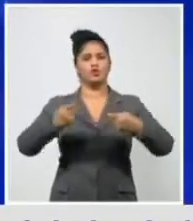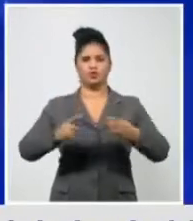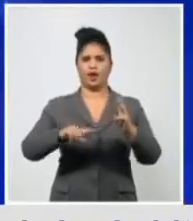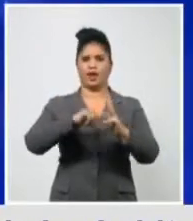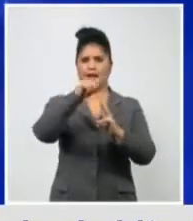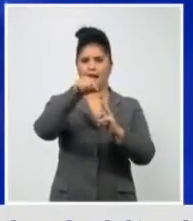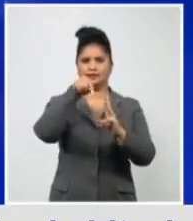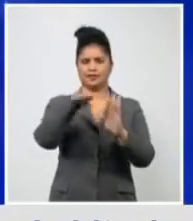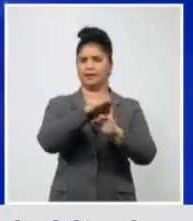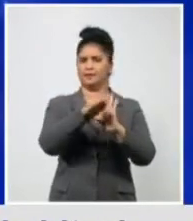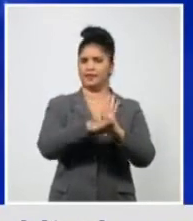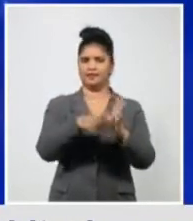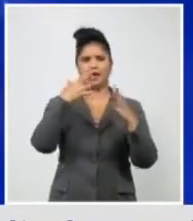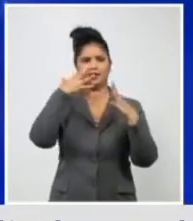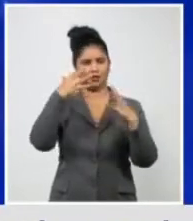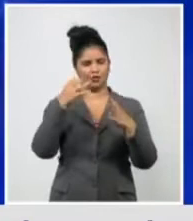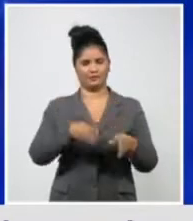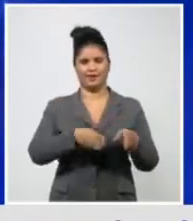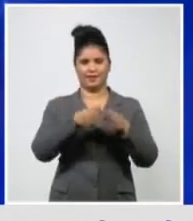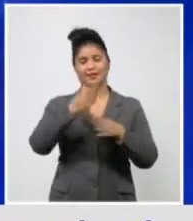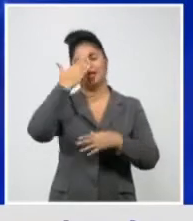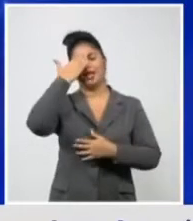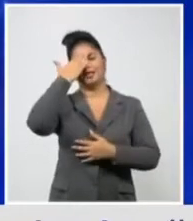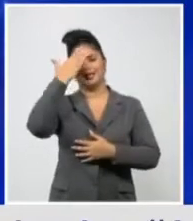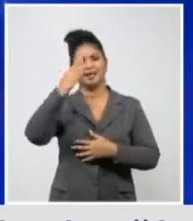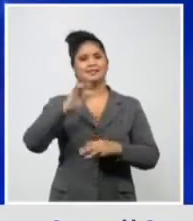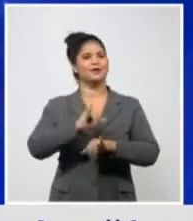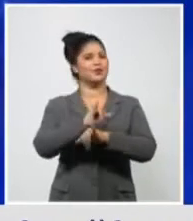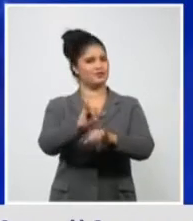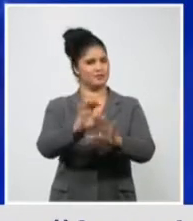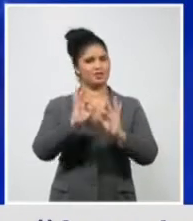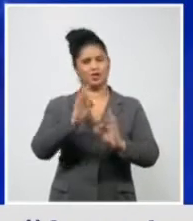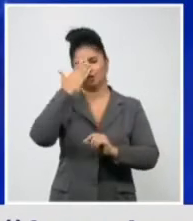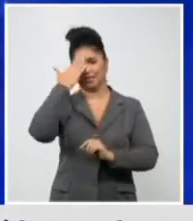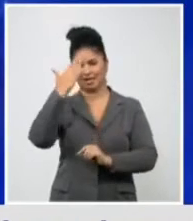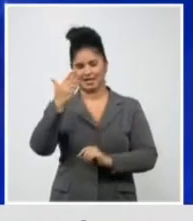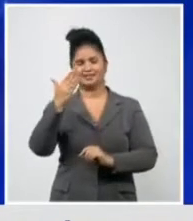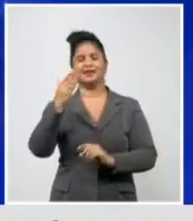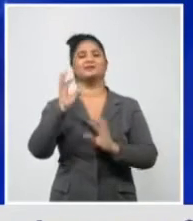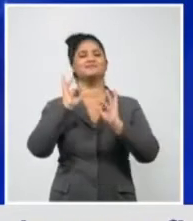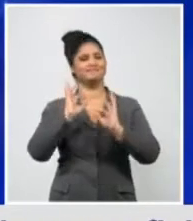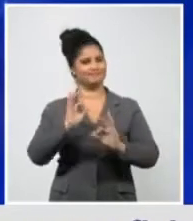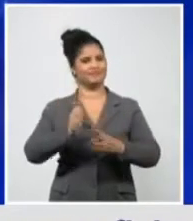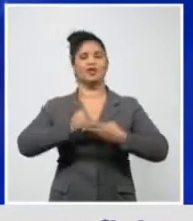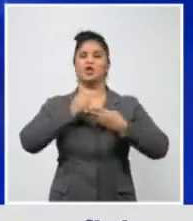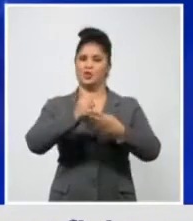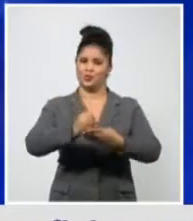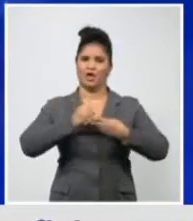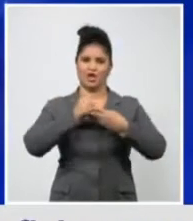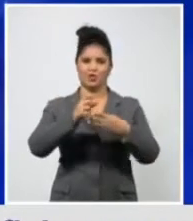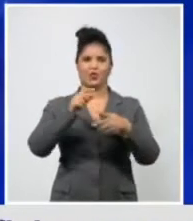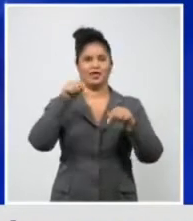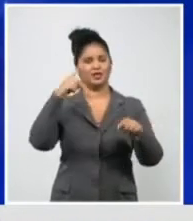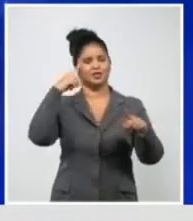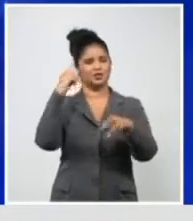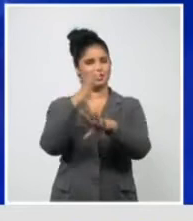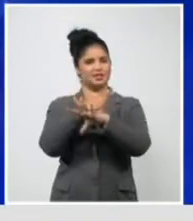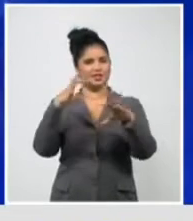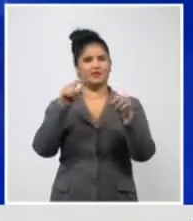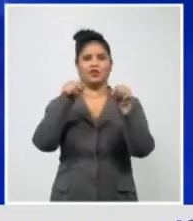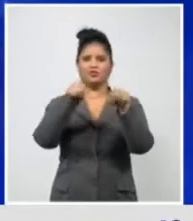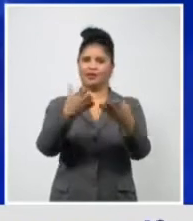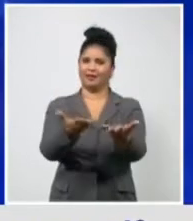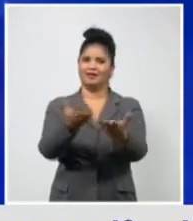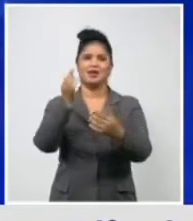información y excelente el mensaje. Además, viniendo de una científica como eres,